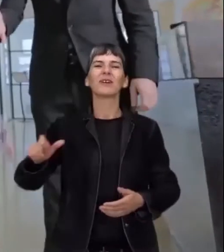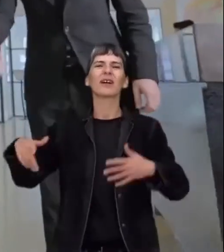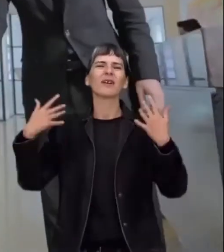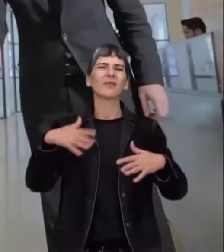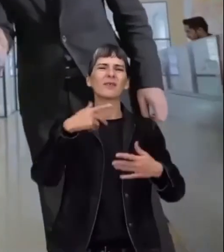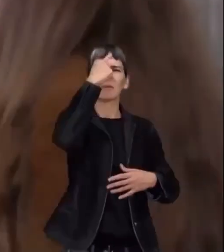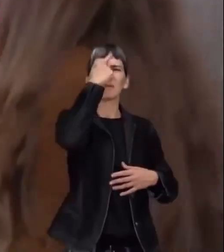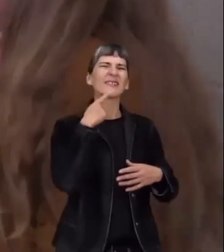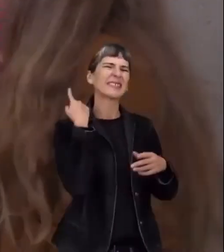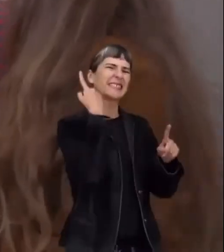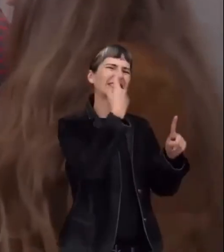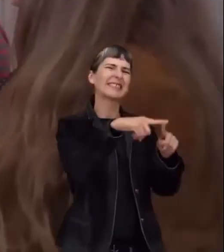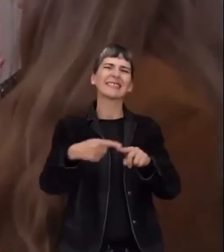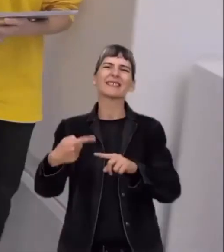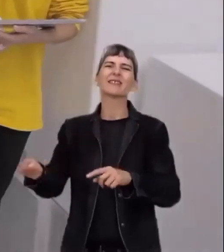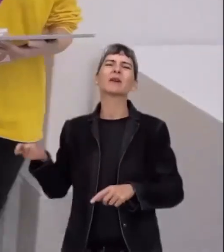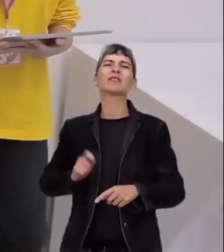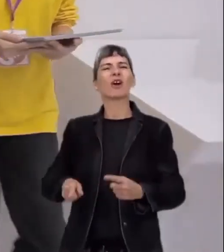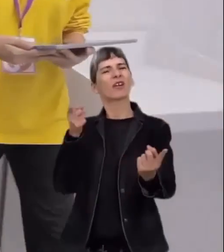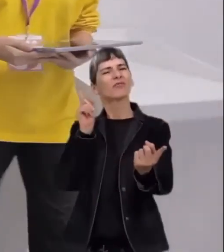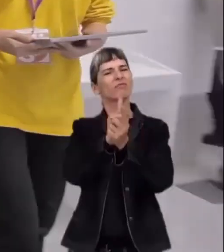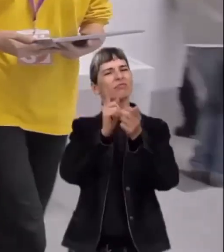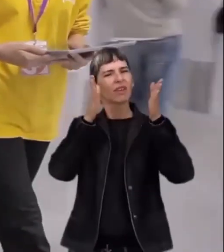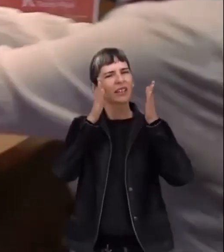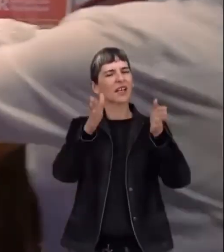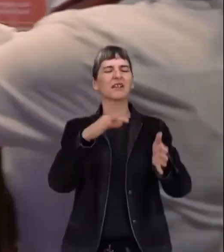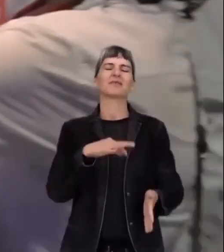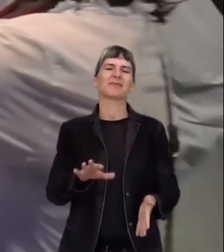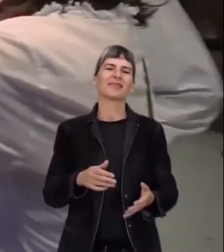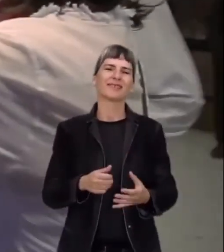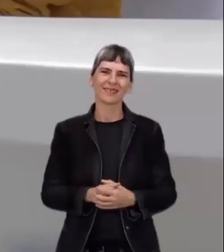profesionales capaces de atender a todos los perfiles de viajero